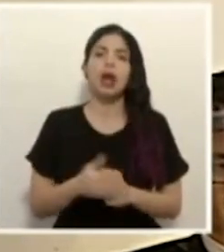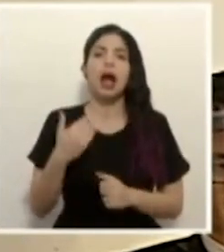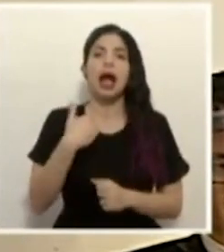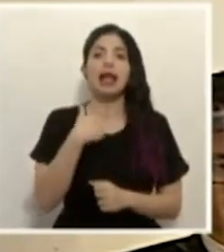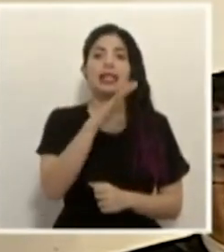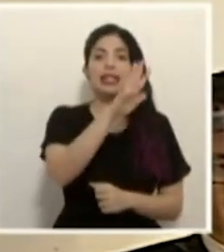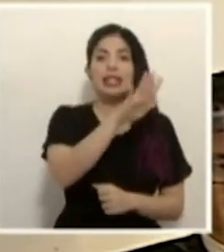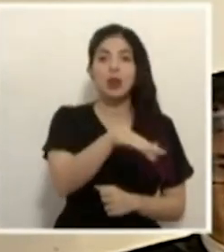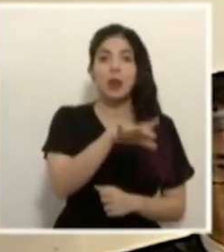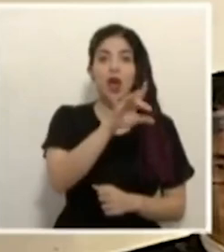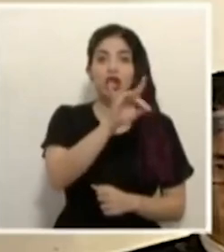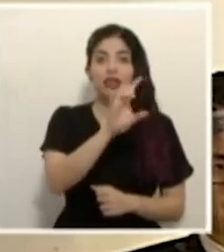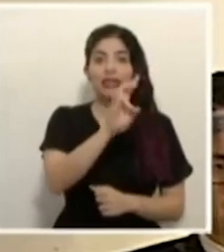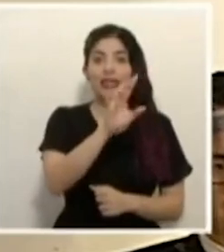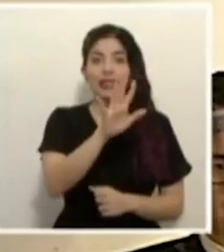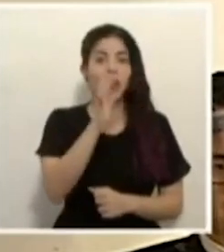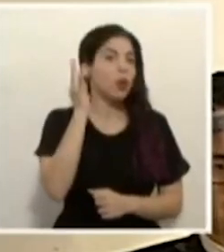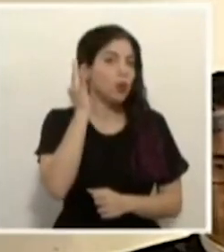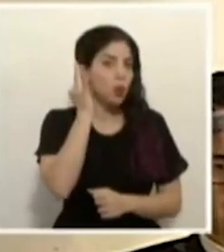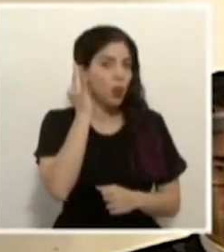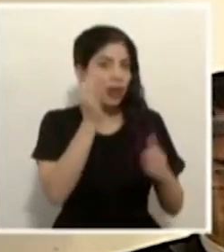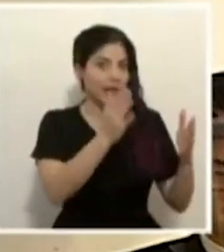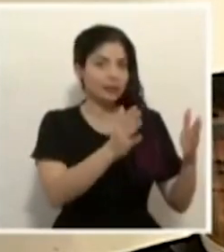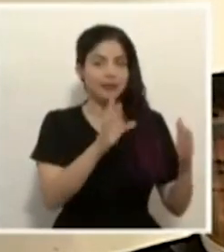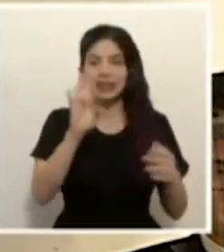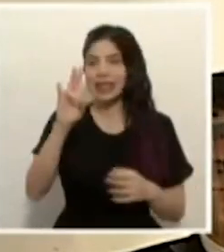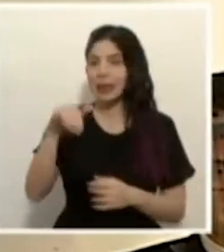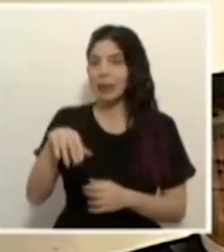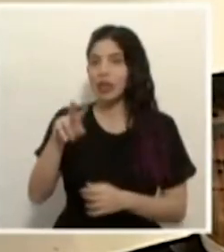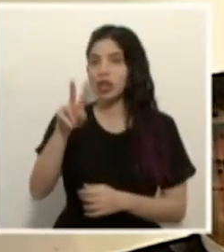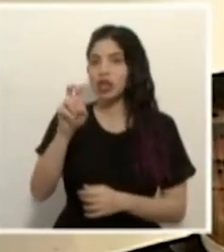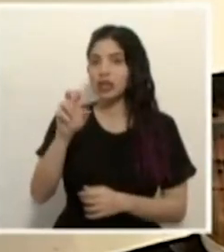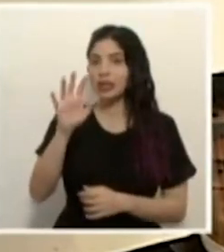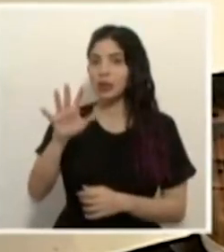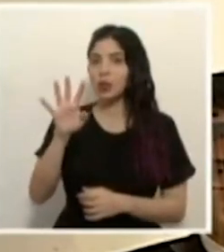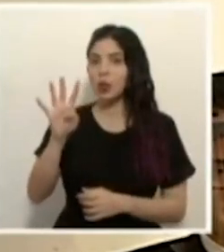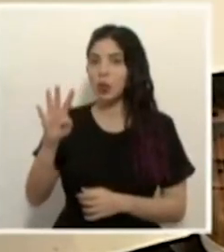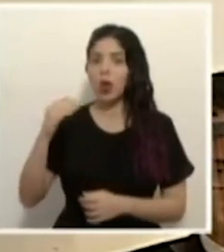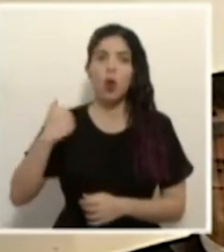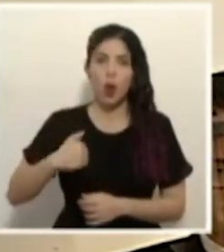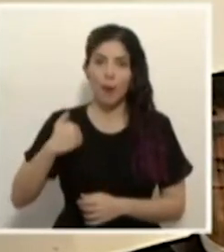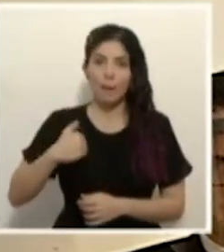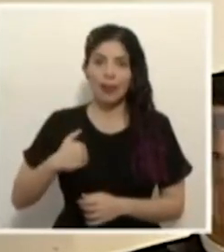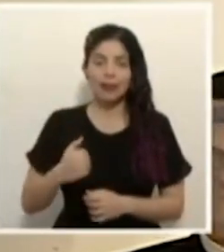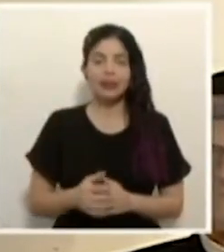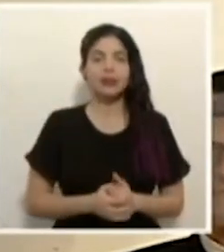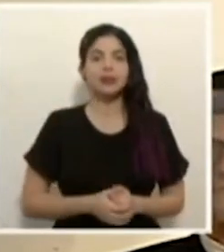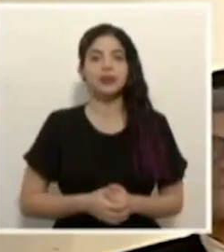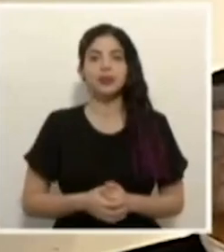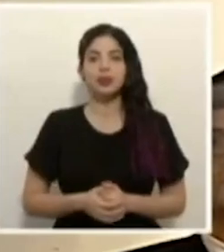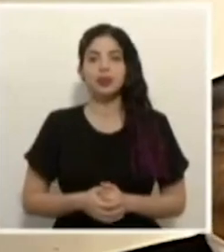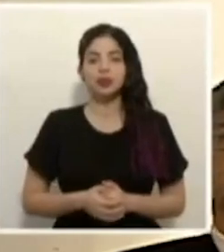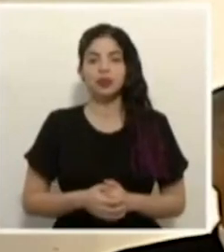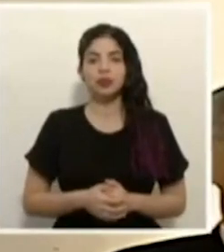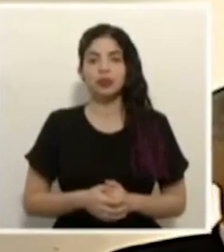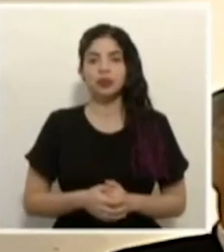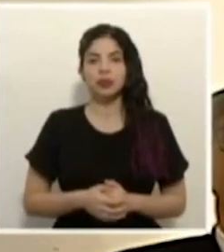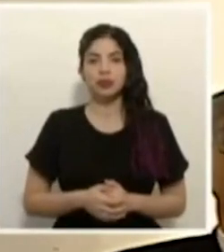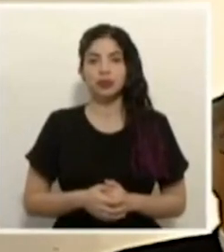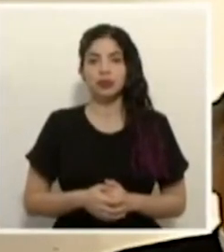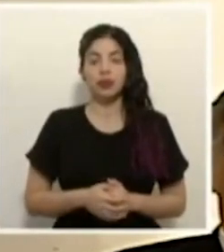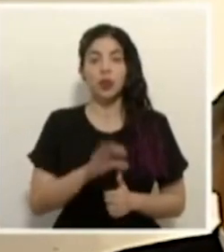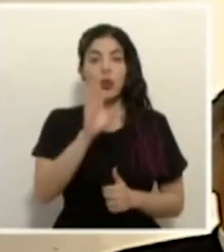.875 mujeres, 7.254 hombres y serían